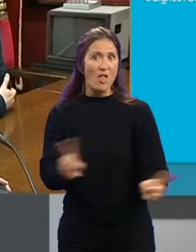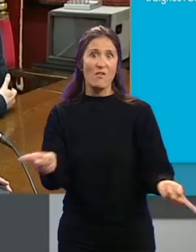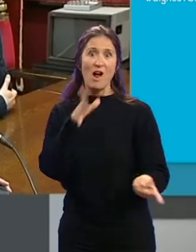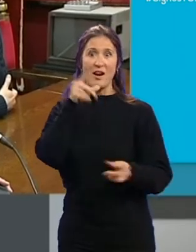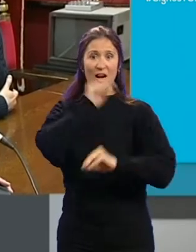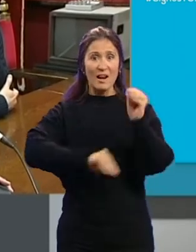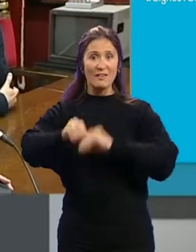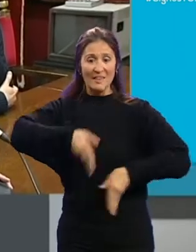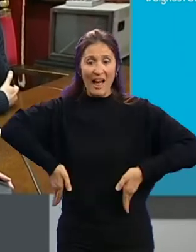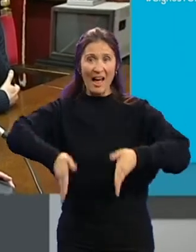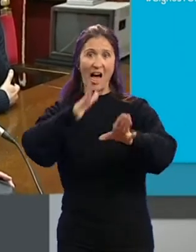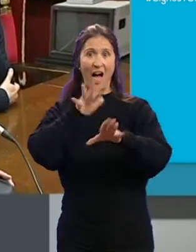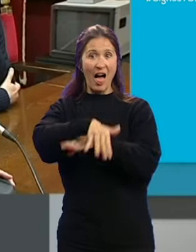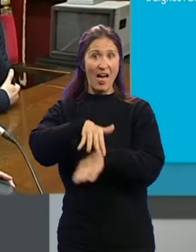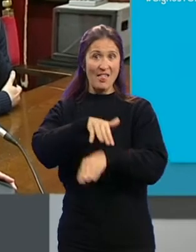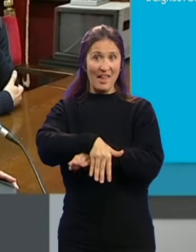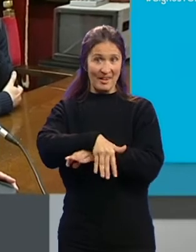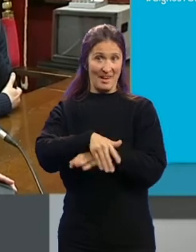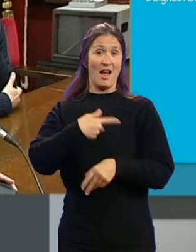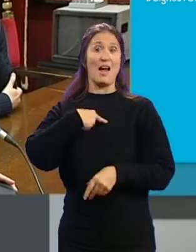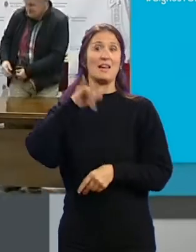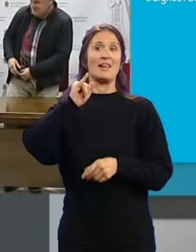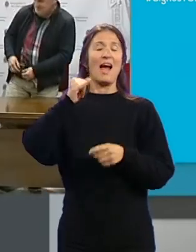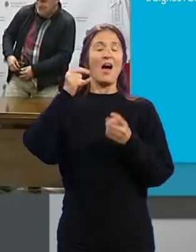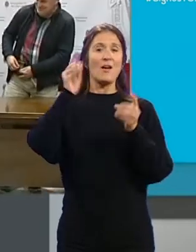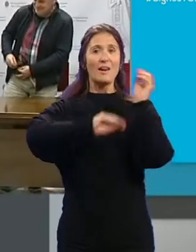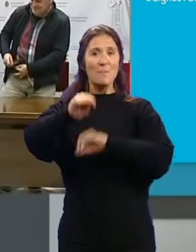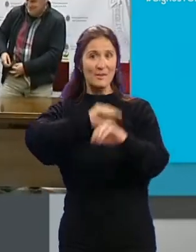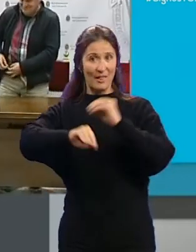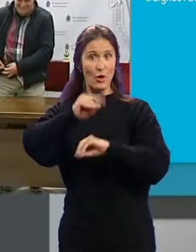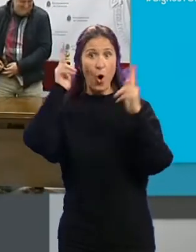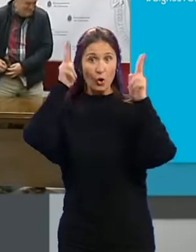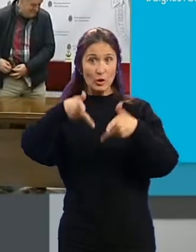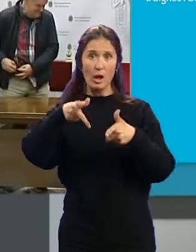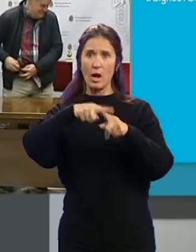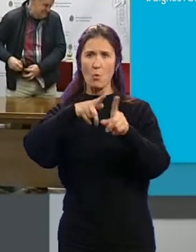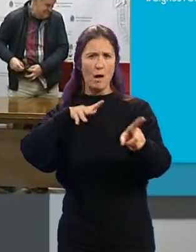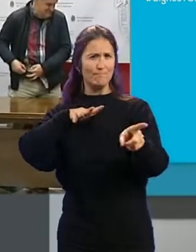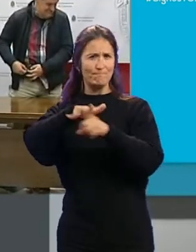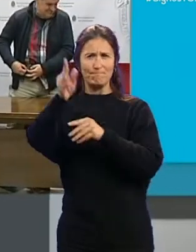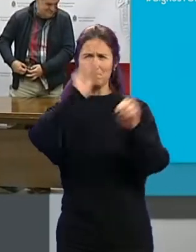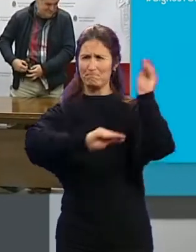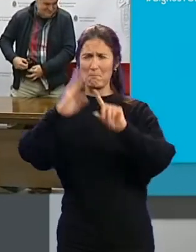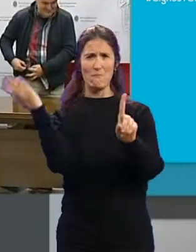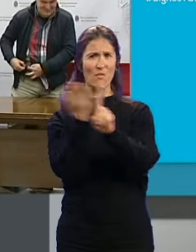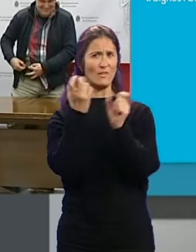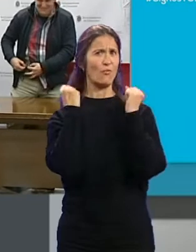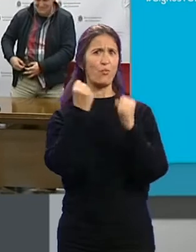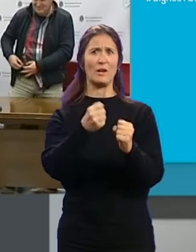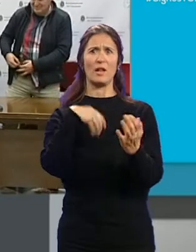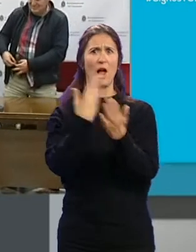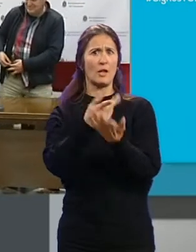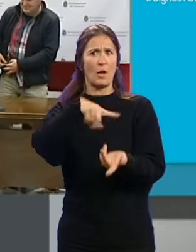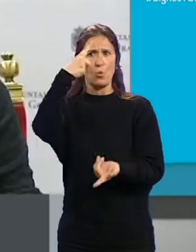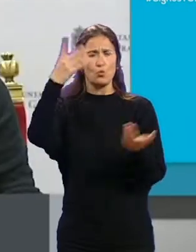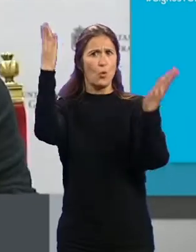acequia de Romayla y la rehabilitación del Hotel Reuma... ...se enmarcan en un proyecto invasivo y inexacto que reincide en la cultura del asfalto.